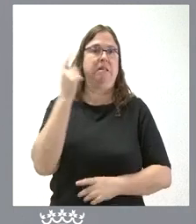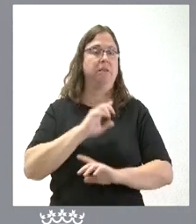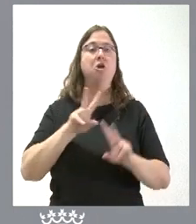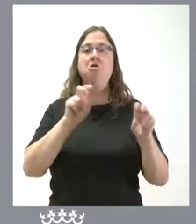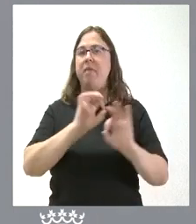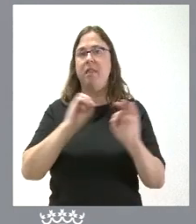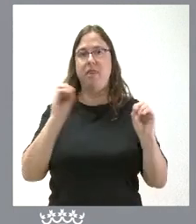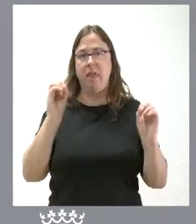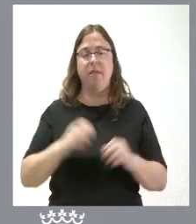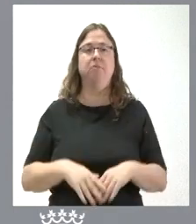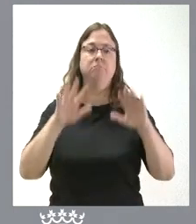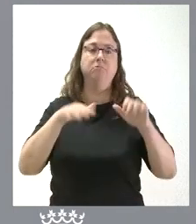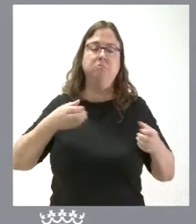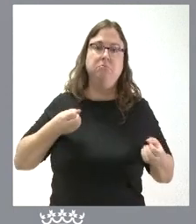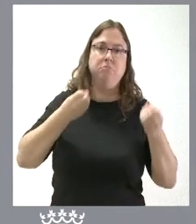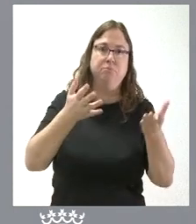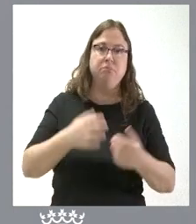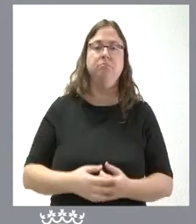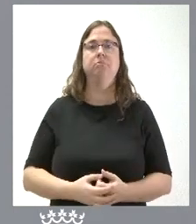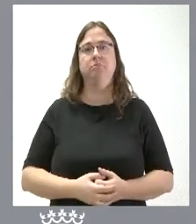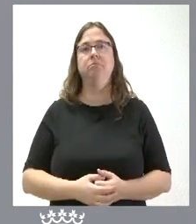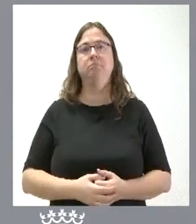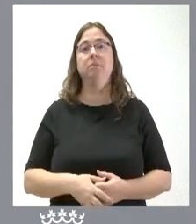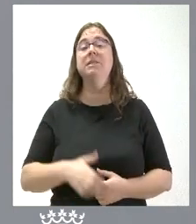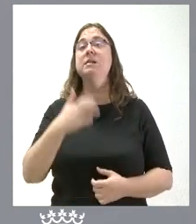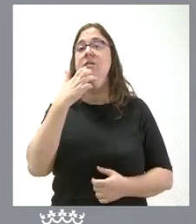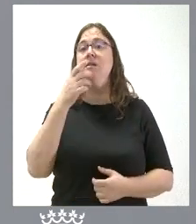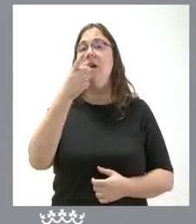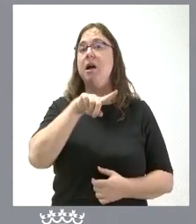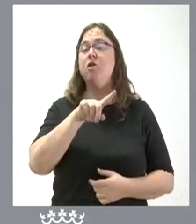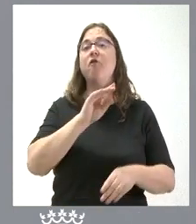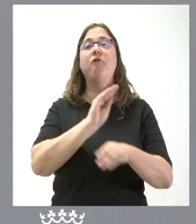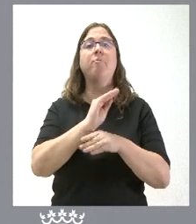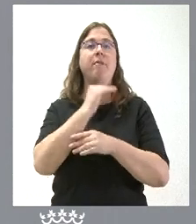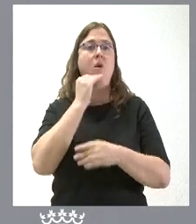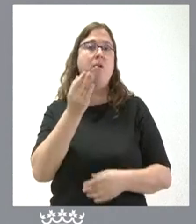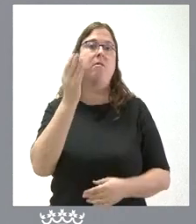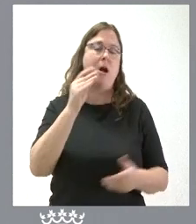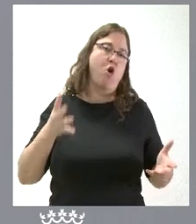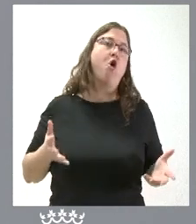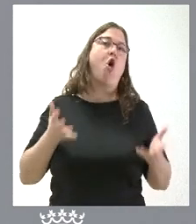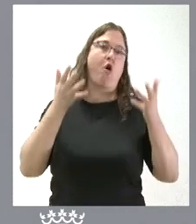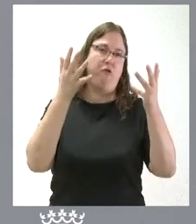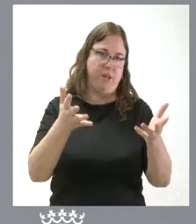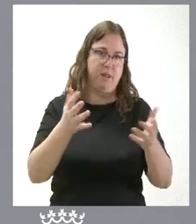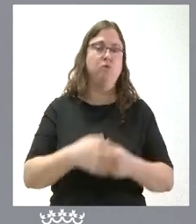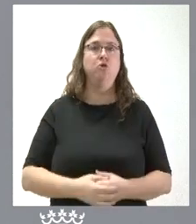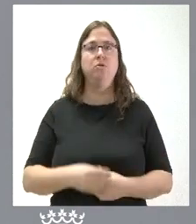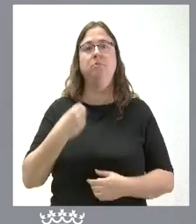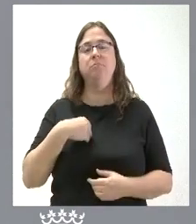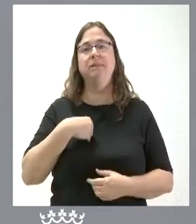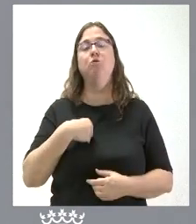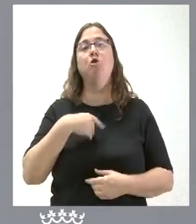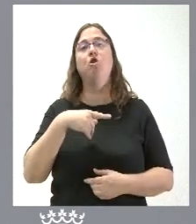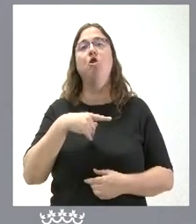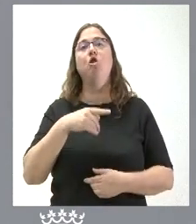la sede parlamentaria y por tanto en cuanto haya una información adicional pues se les podrá ofrecer como se ha anunciado por parte del propio consejero